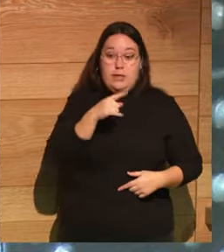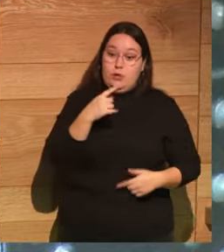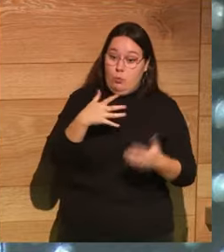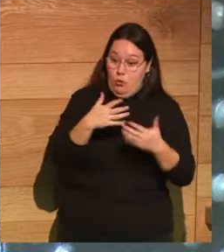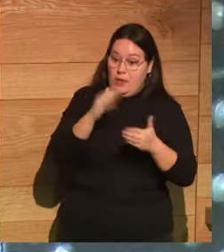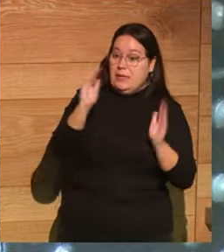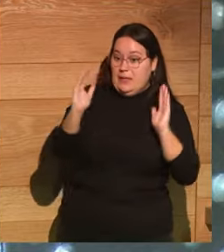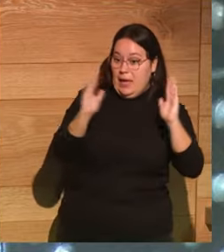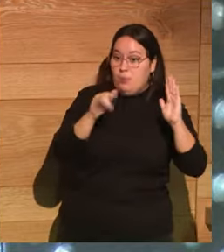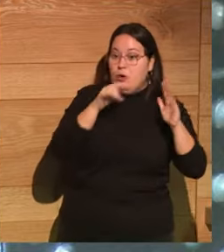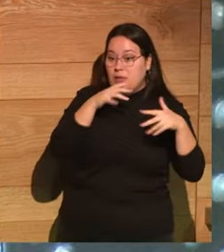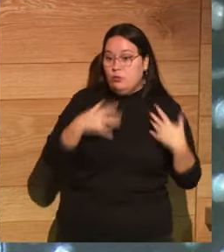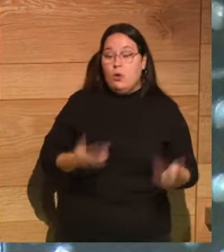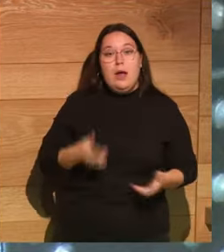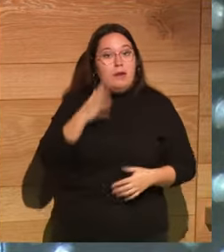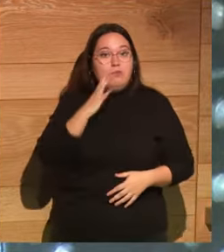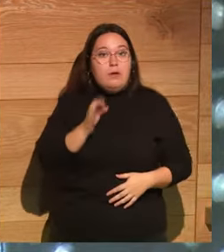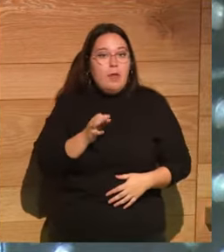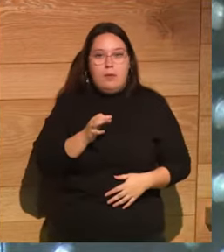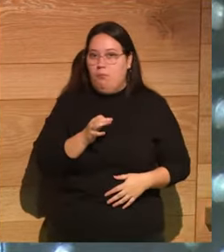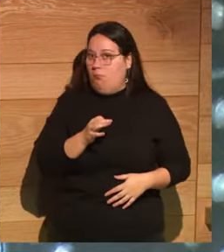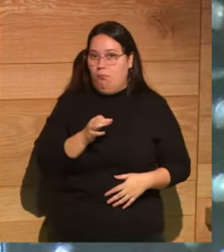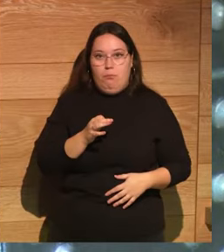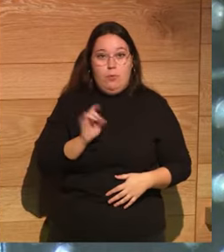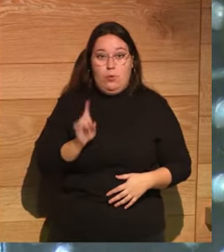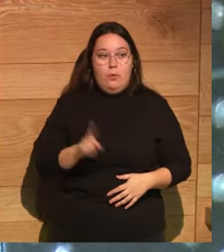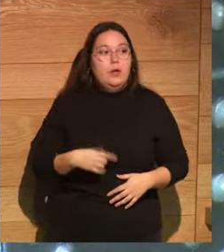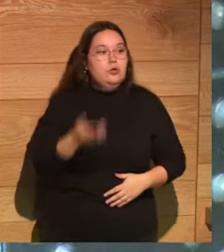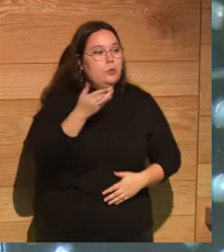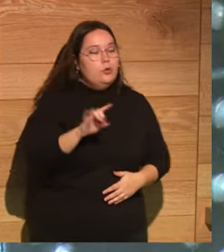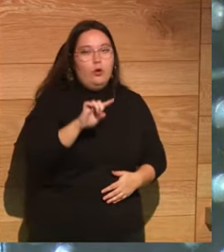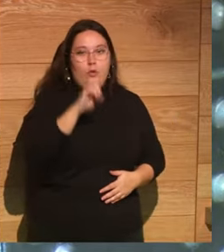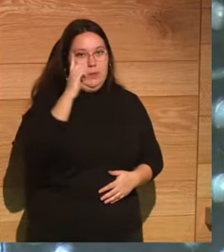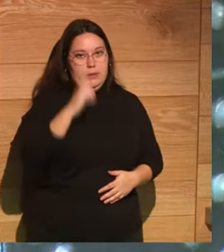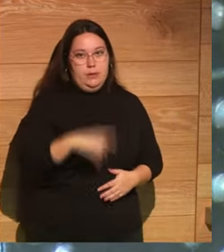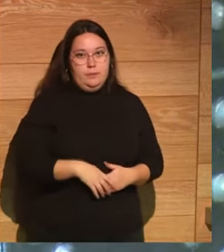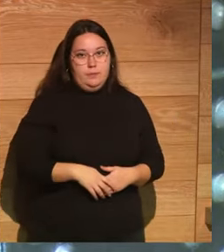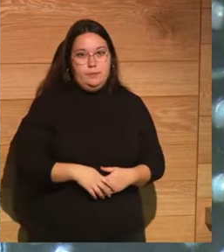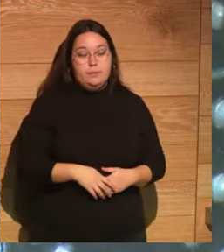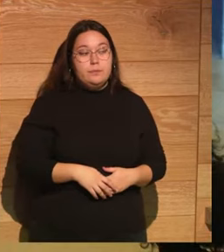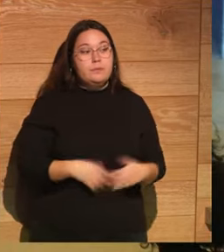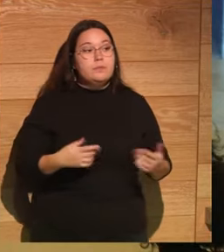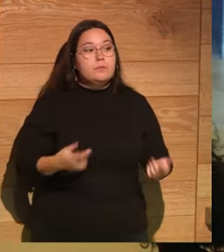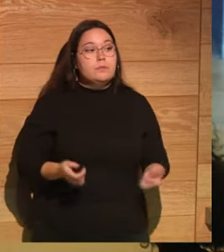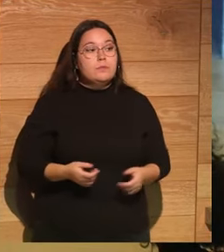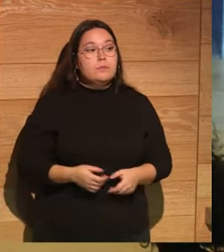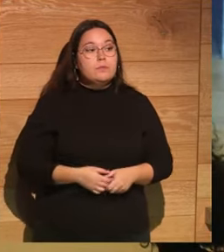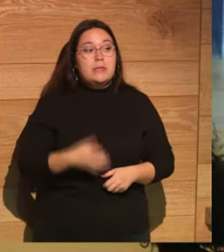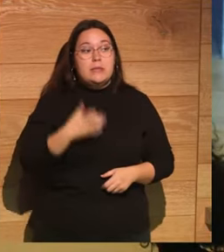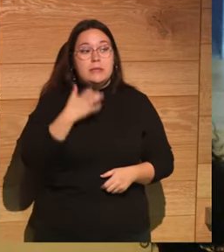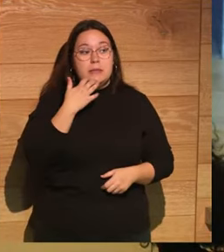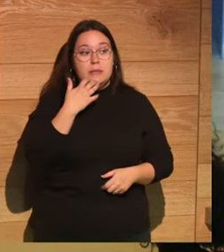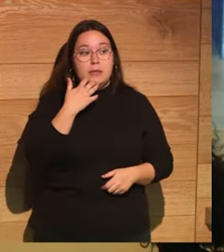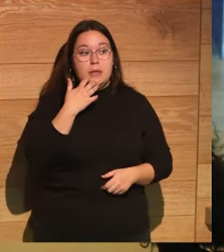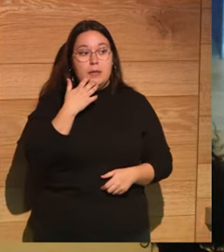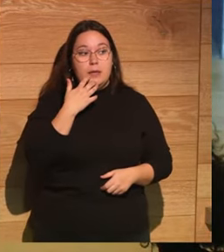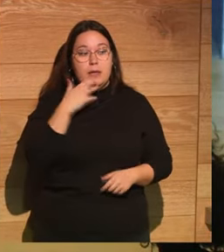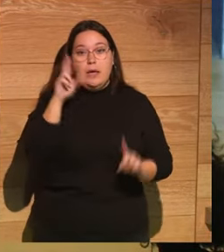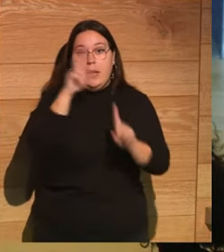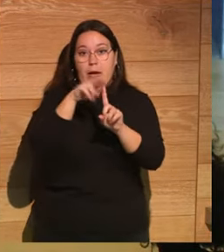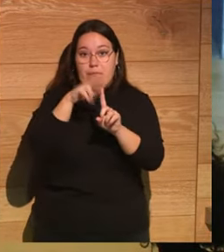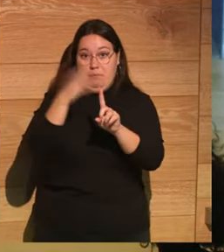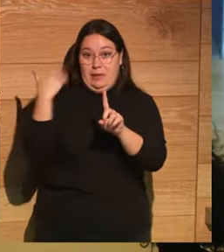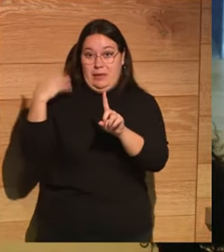esta época, como es actual, es cierto, ¿no? Yo creo que eso es lo más importante de todo, el que tenemos que, cuando miramos las fuentes clásicas,